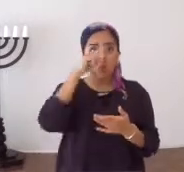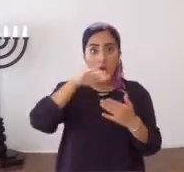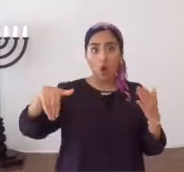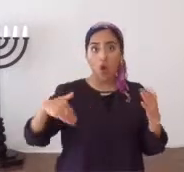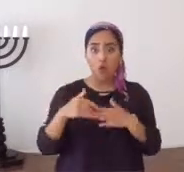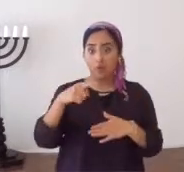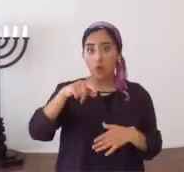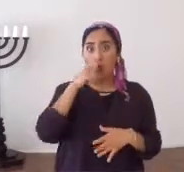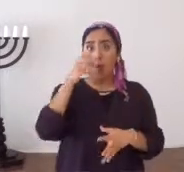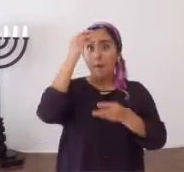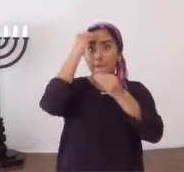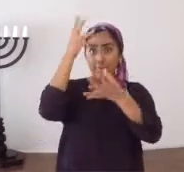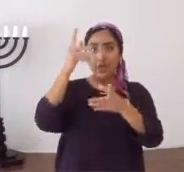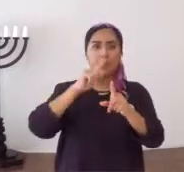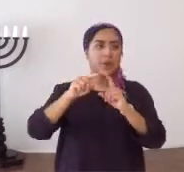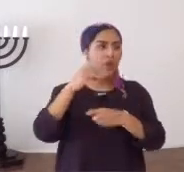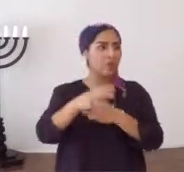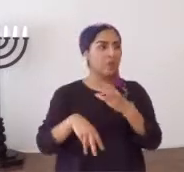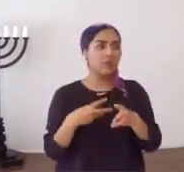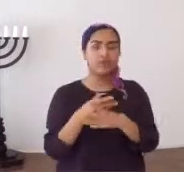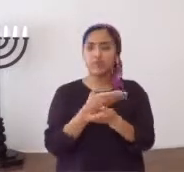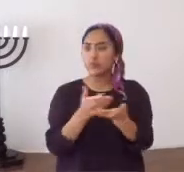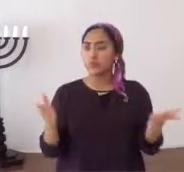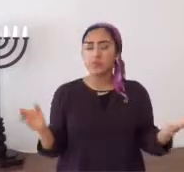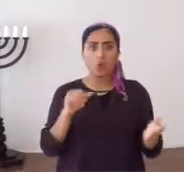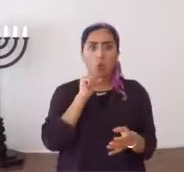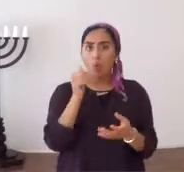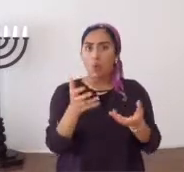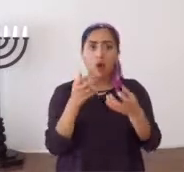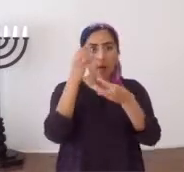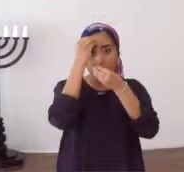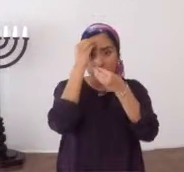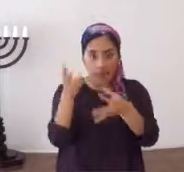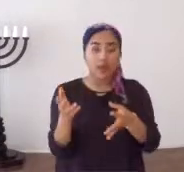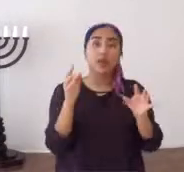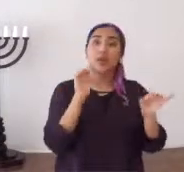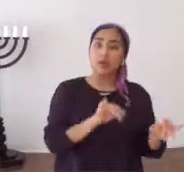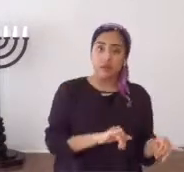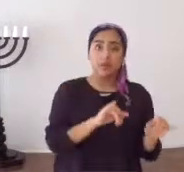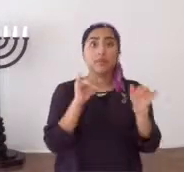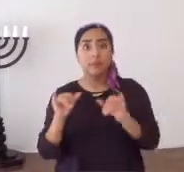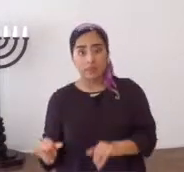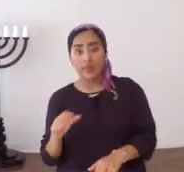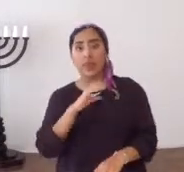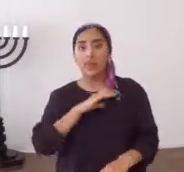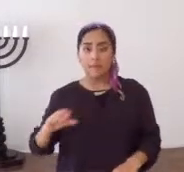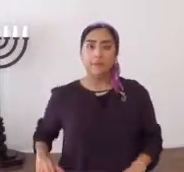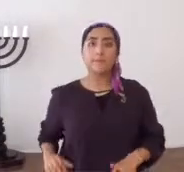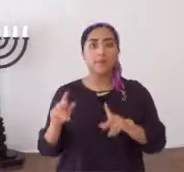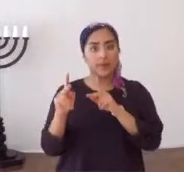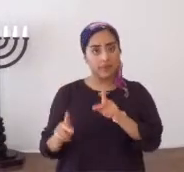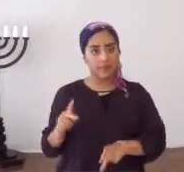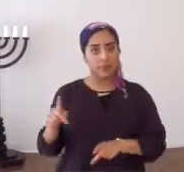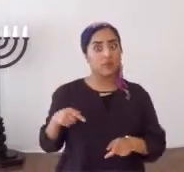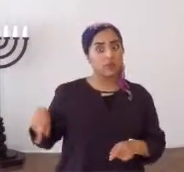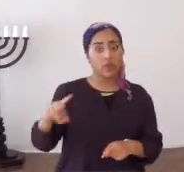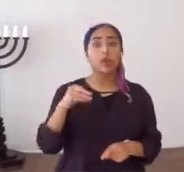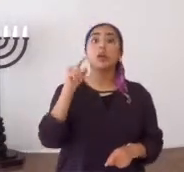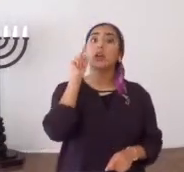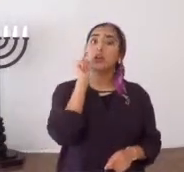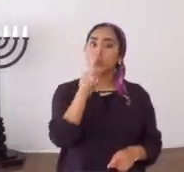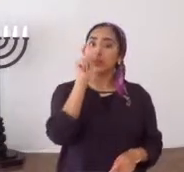para todos los que le obedecen. Pero el mundo entero no le quiere obedecer, incluyendo el pueblo cristiano.